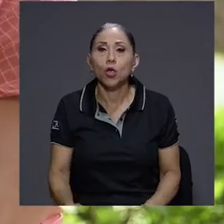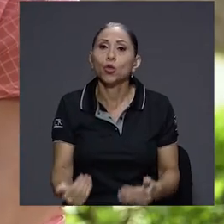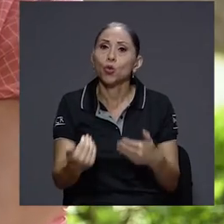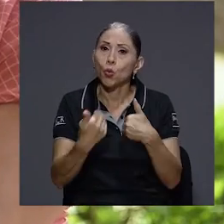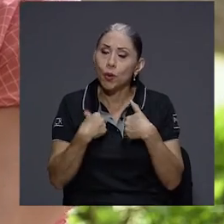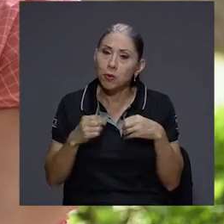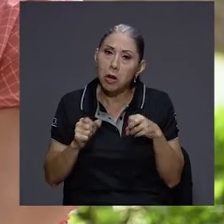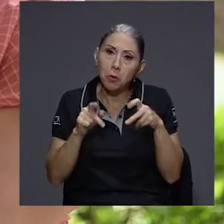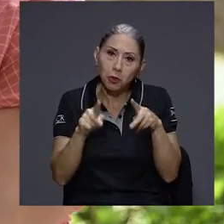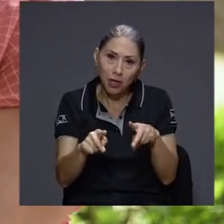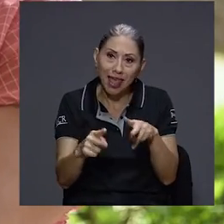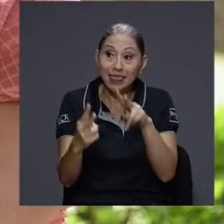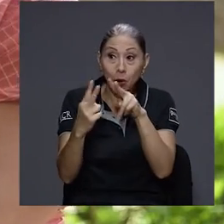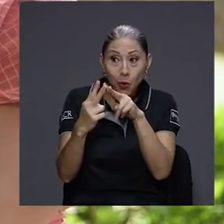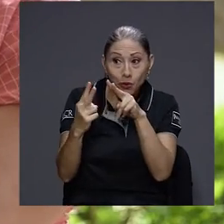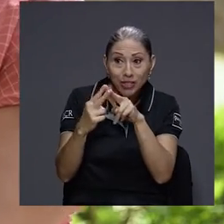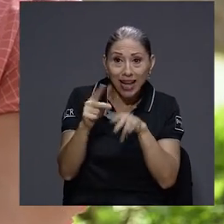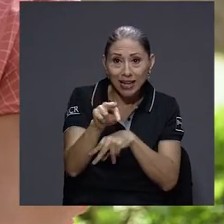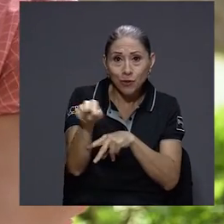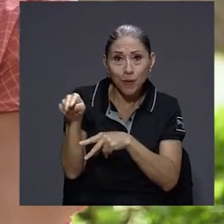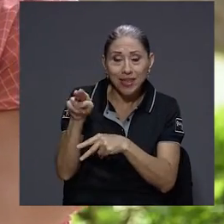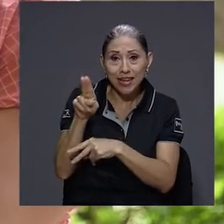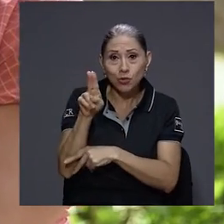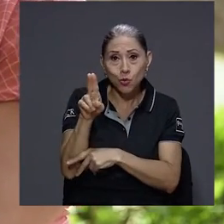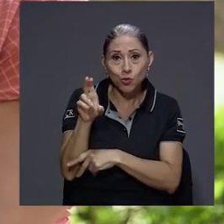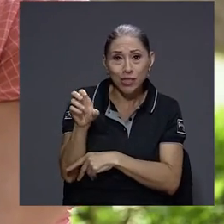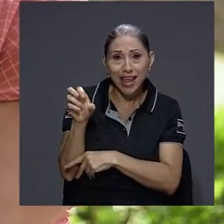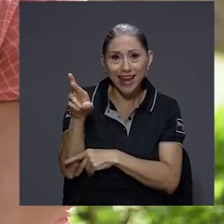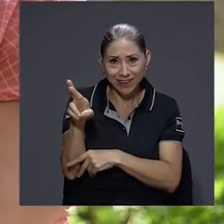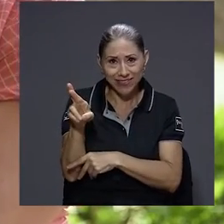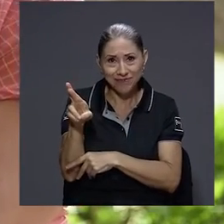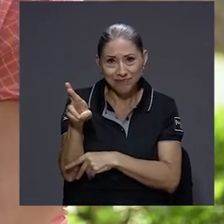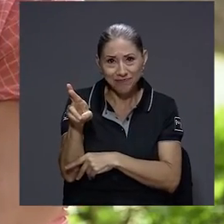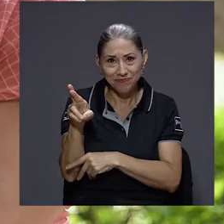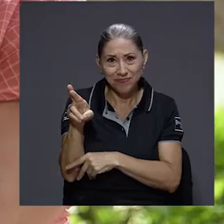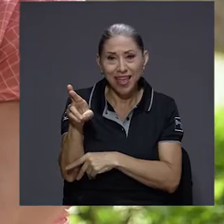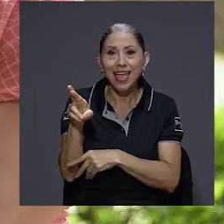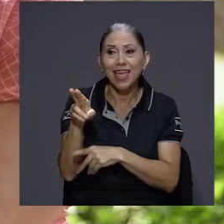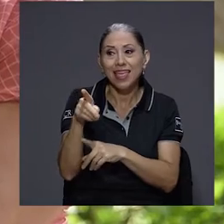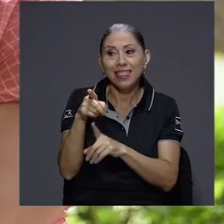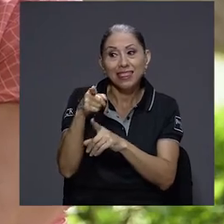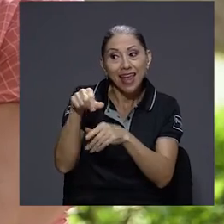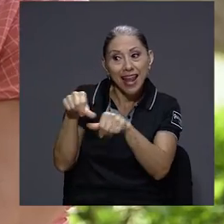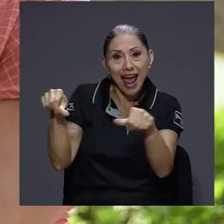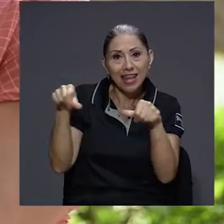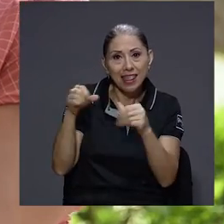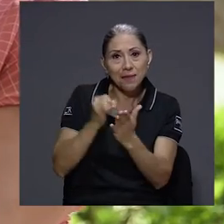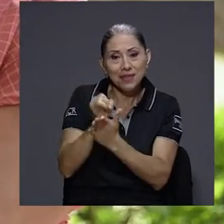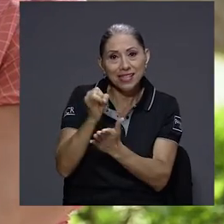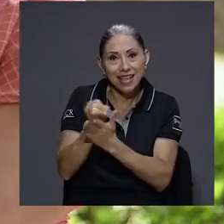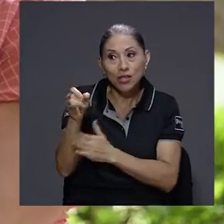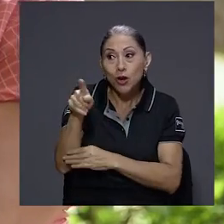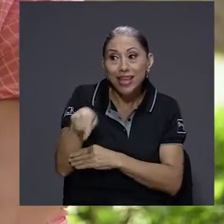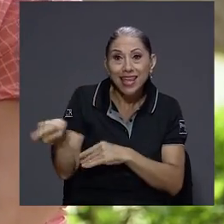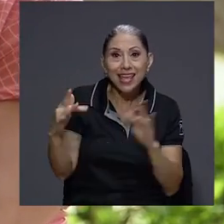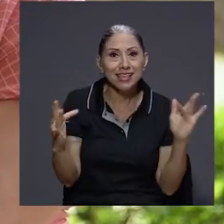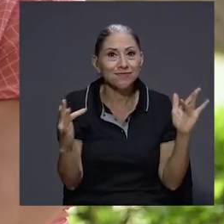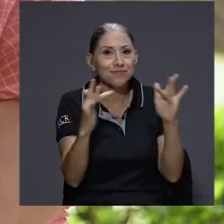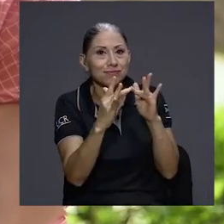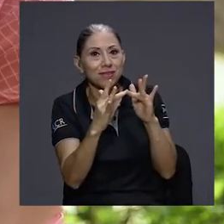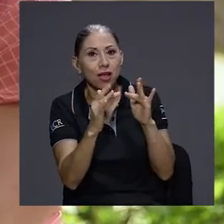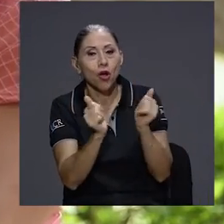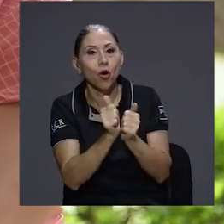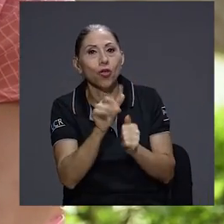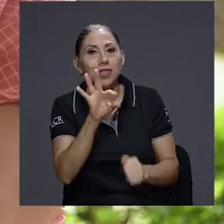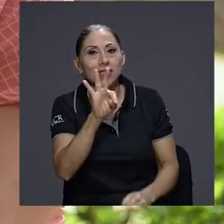oportunidad de conocer primero a las compañeras de la UCR, de la parte de investigación y ellas nos hicieron el contacto